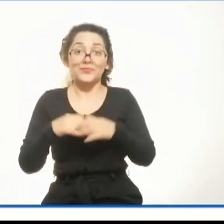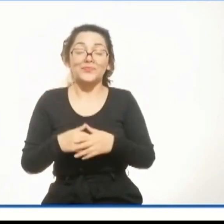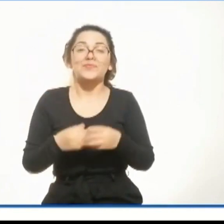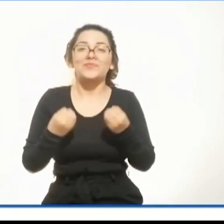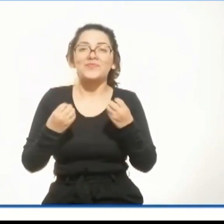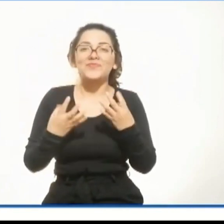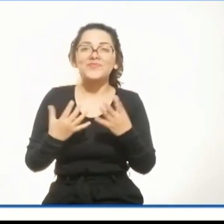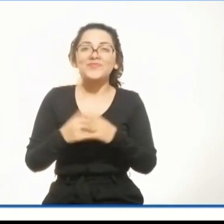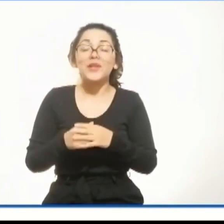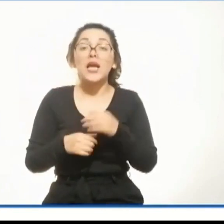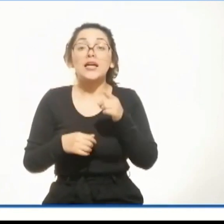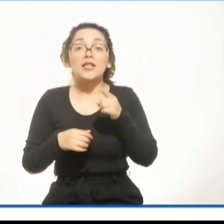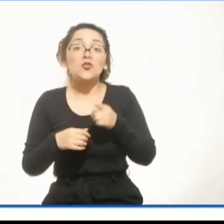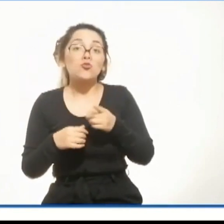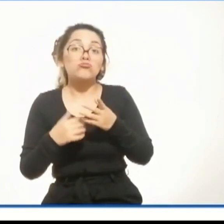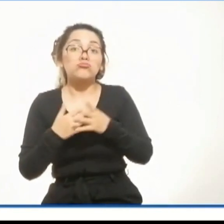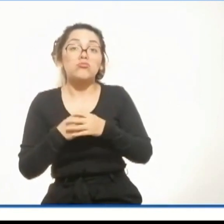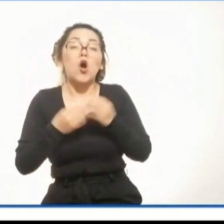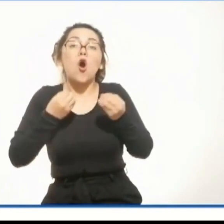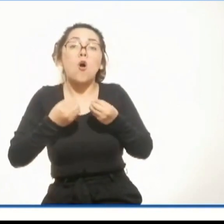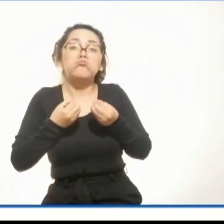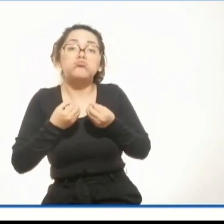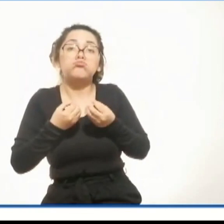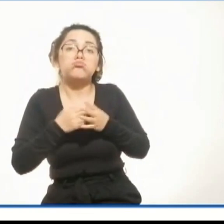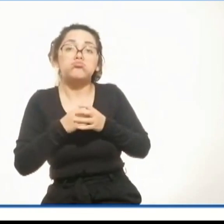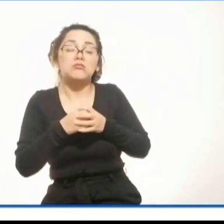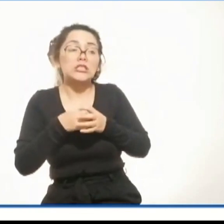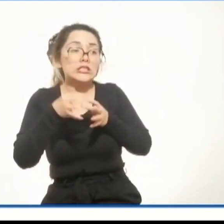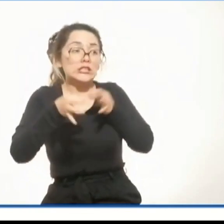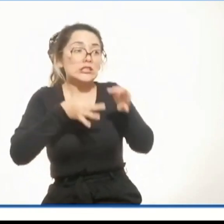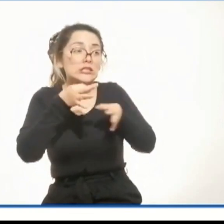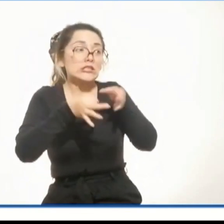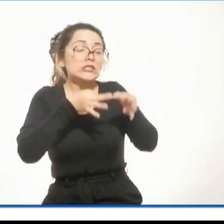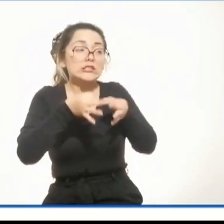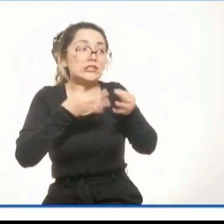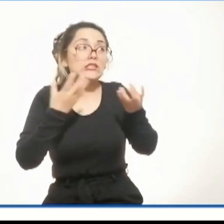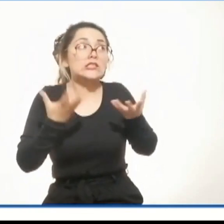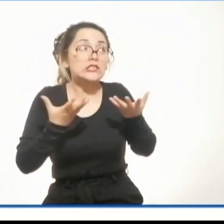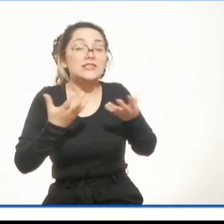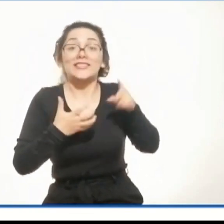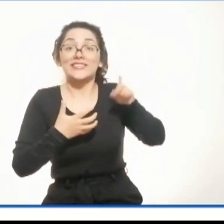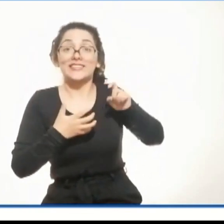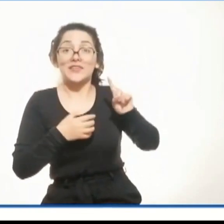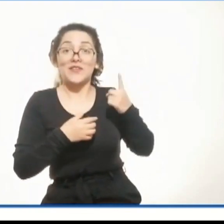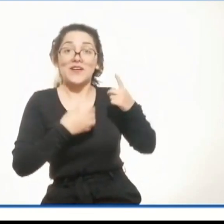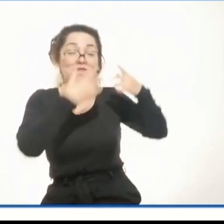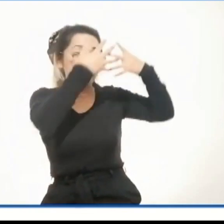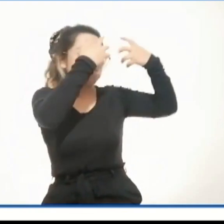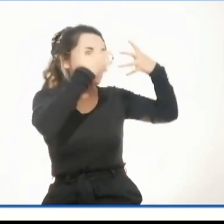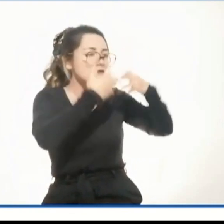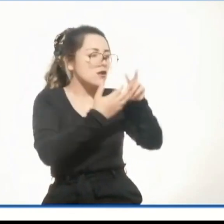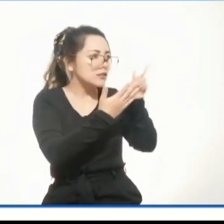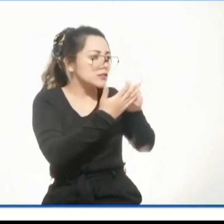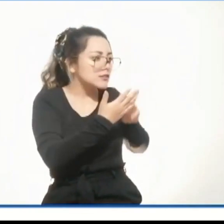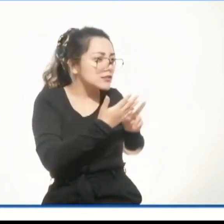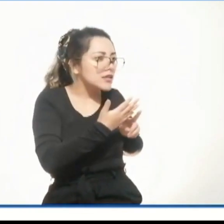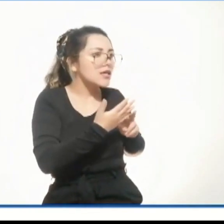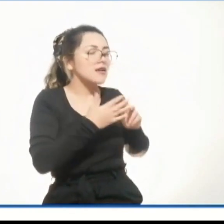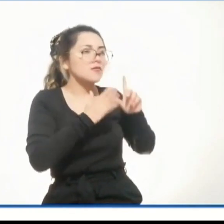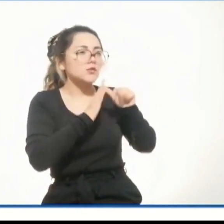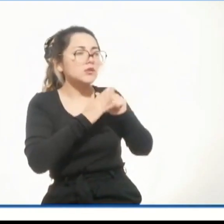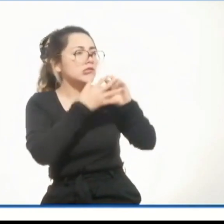Para que puedas preparar tu explicación, revisa las lecturas, los casos y las